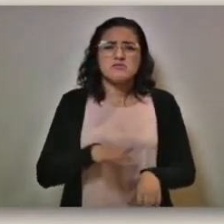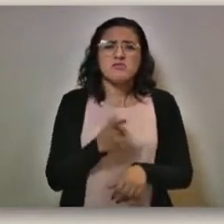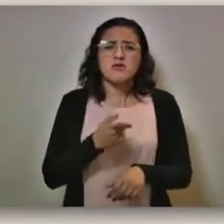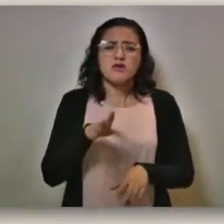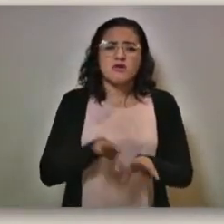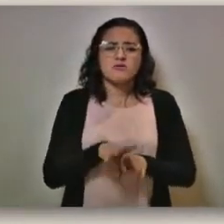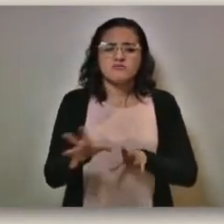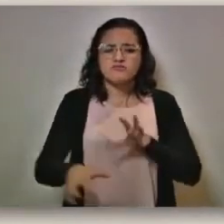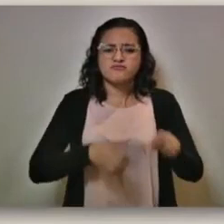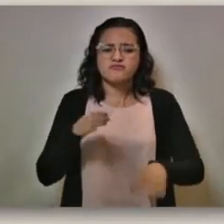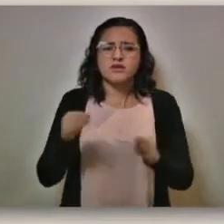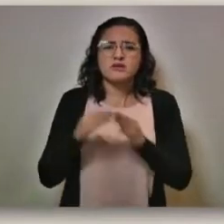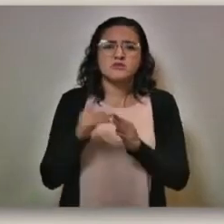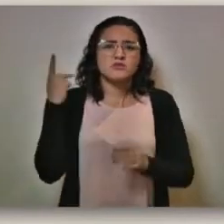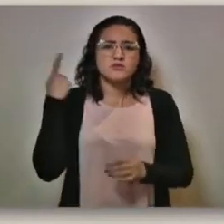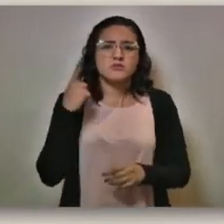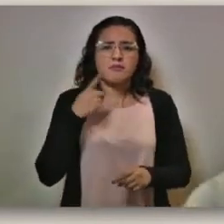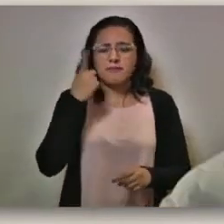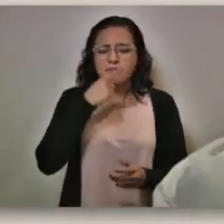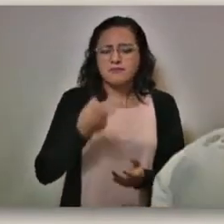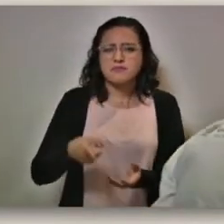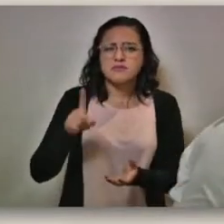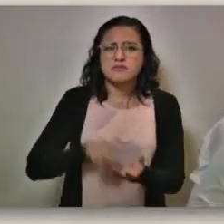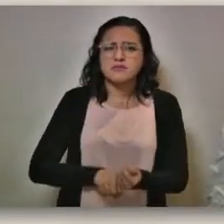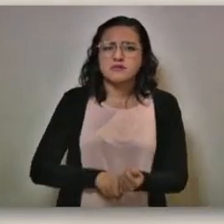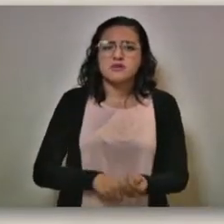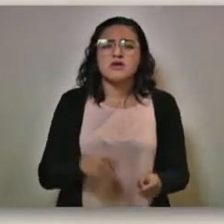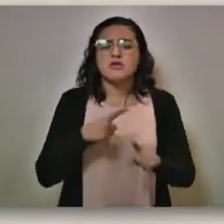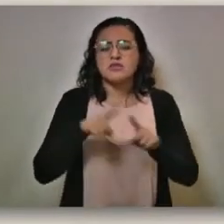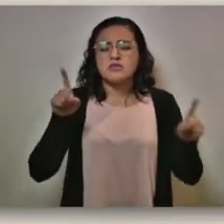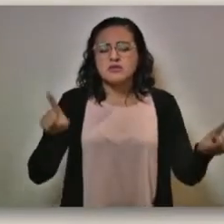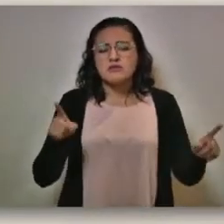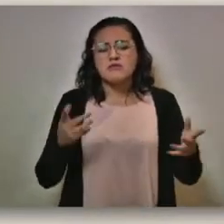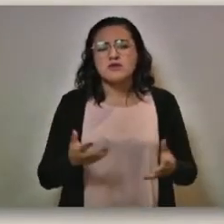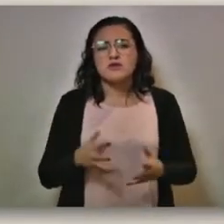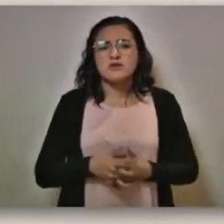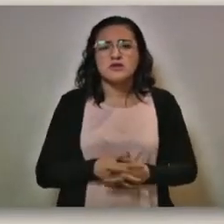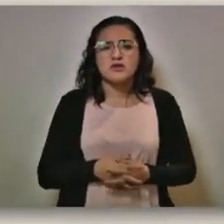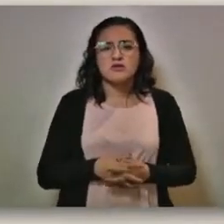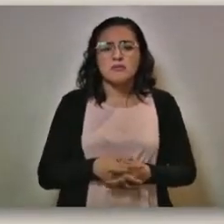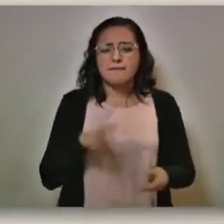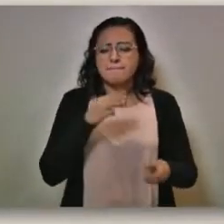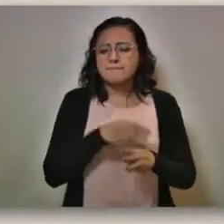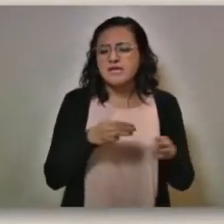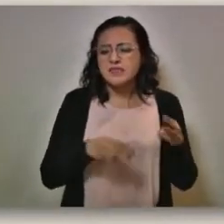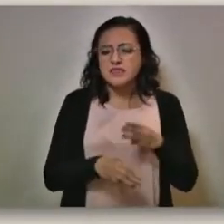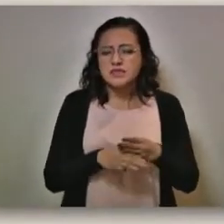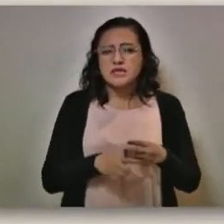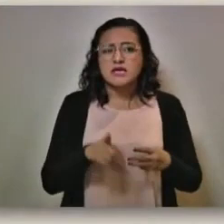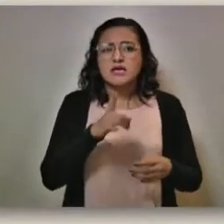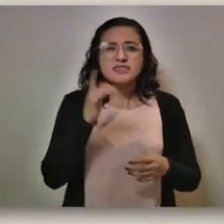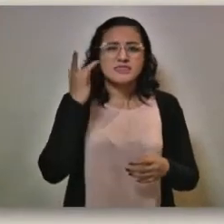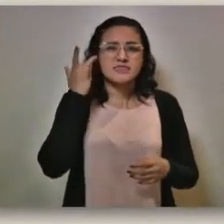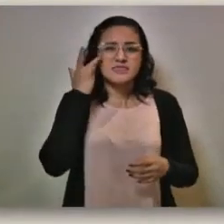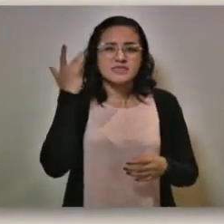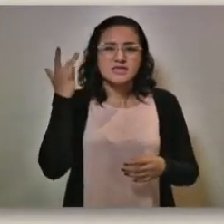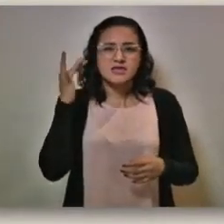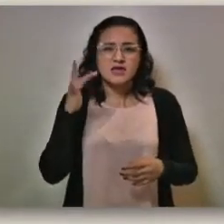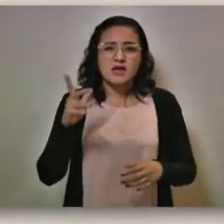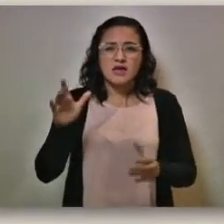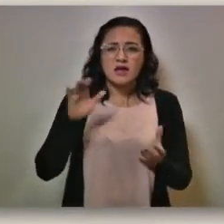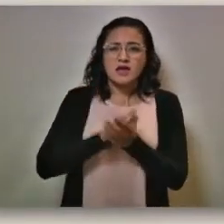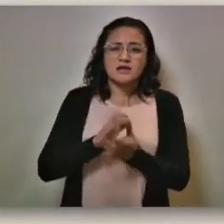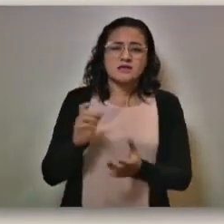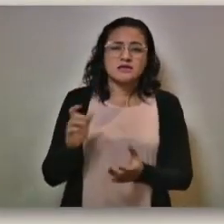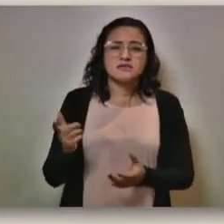saqueo a Casa Puebla para entregarle distintos mobiliarios a Dinora López, esposa del ex